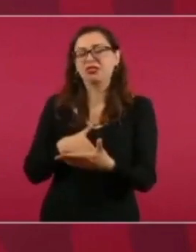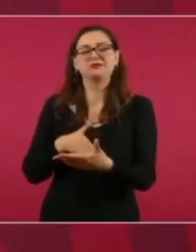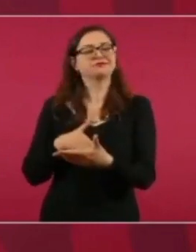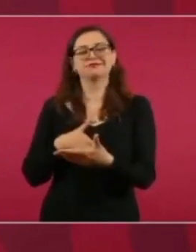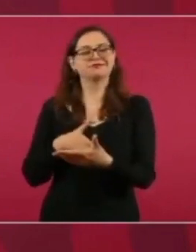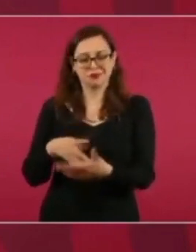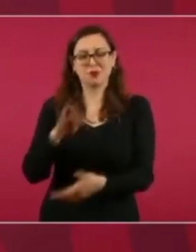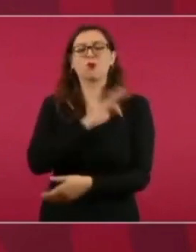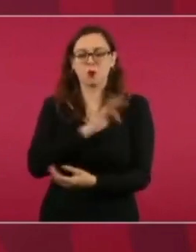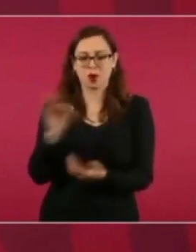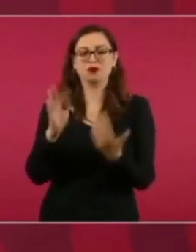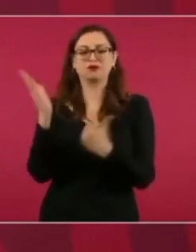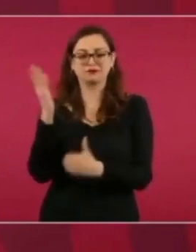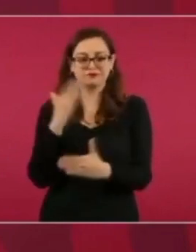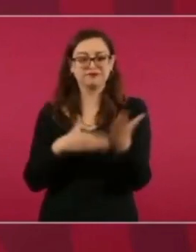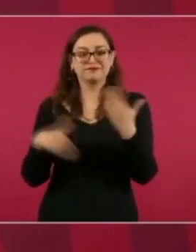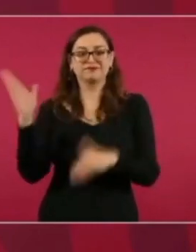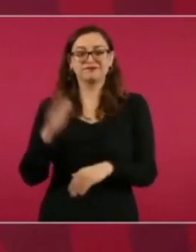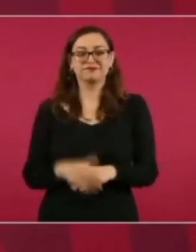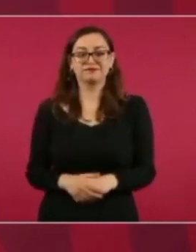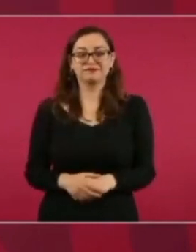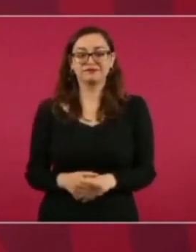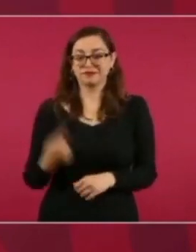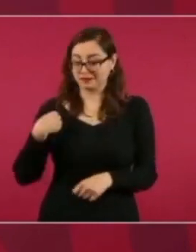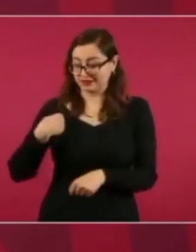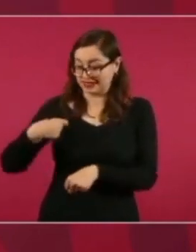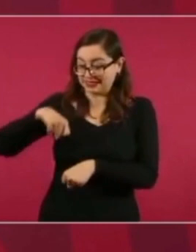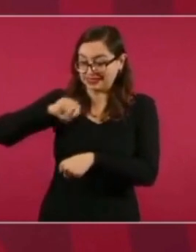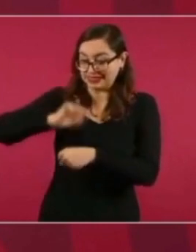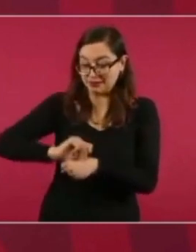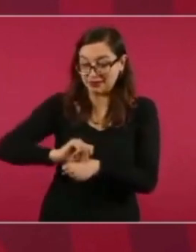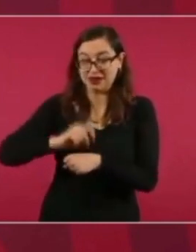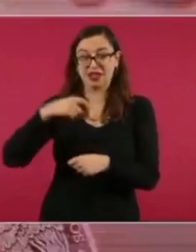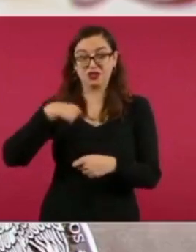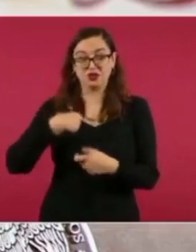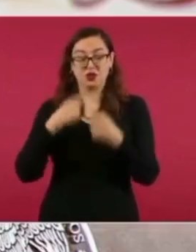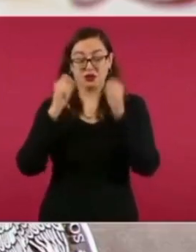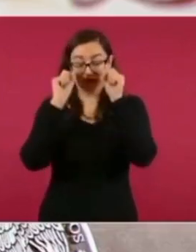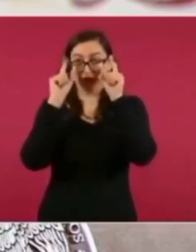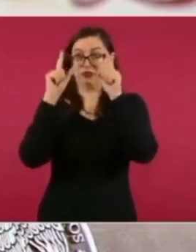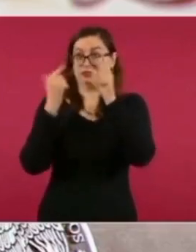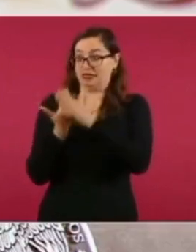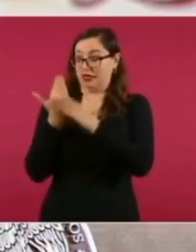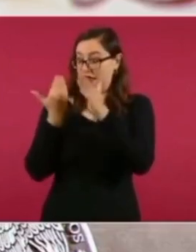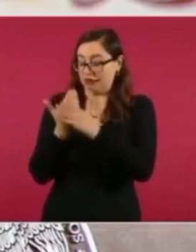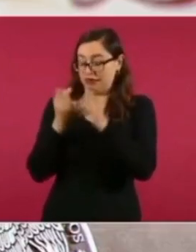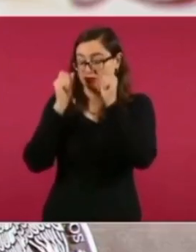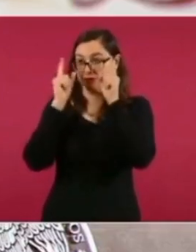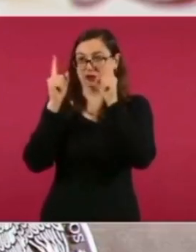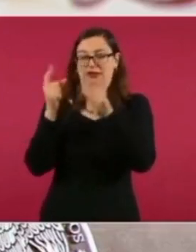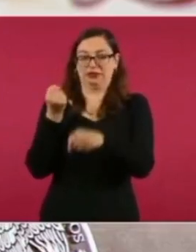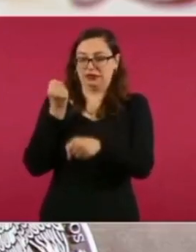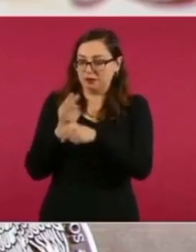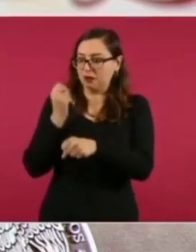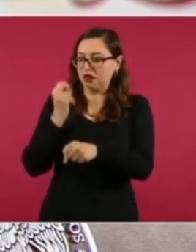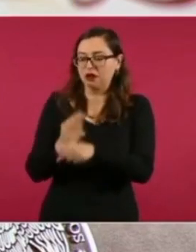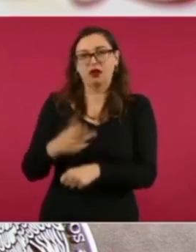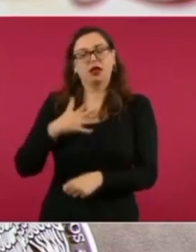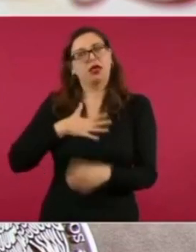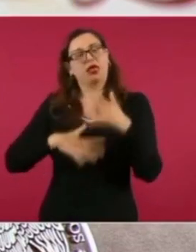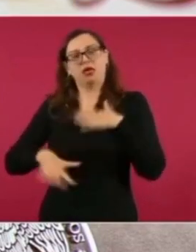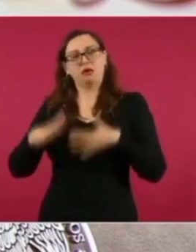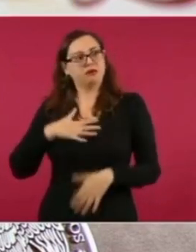pueda superar. Esta semana me tocó levantarme tres días a la mañanera y ya no podía y tú tienes ya mucho tiempo aquí haciéndolo.